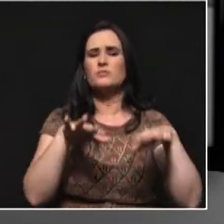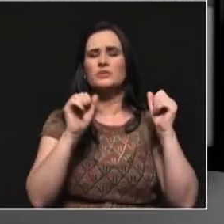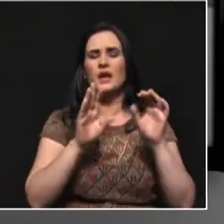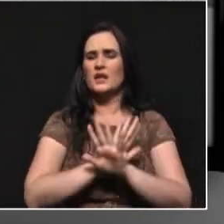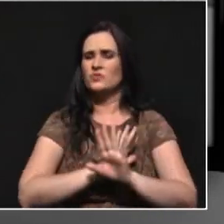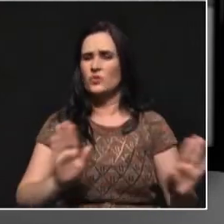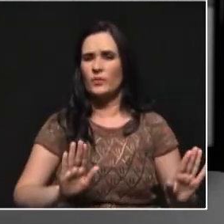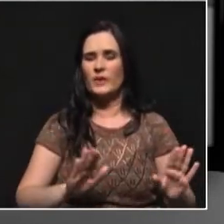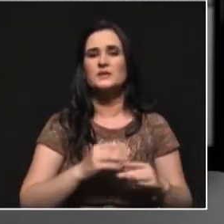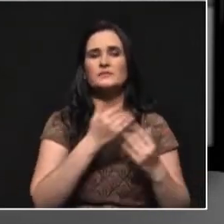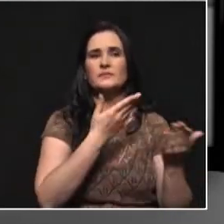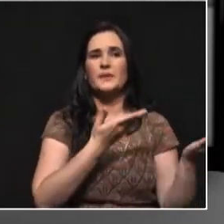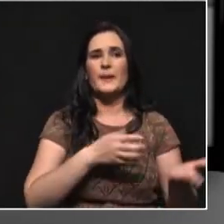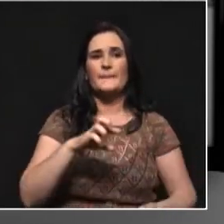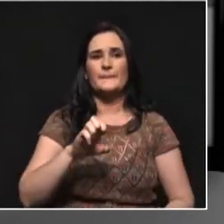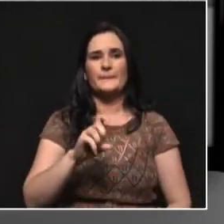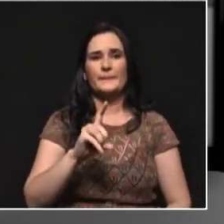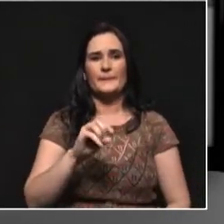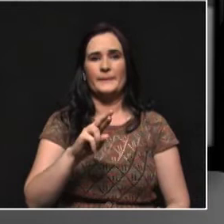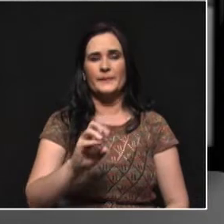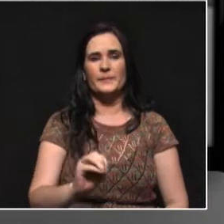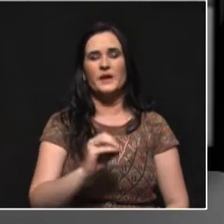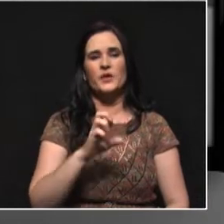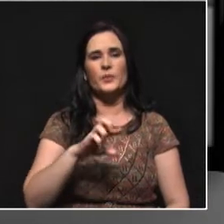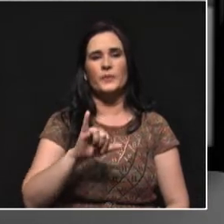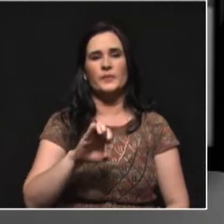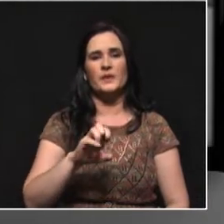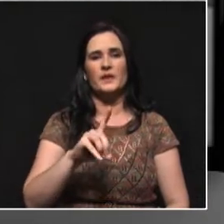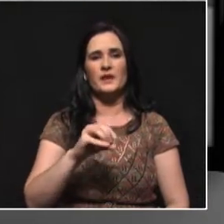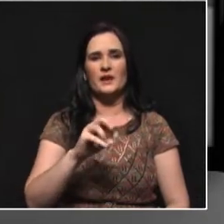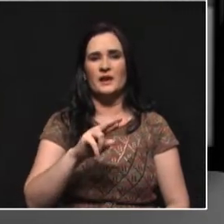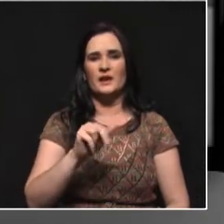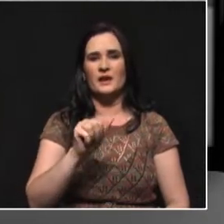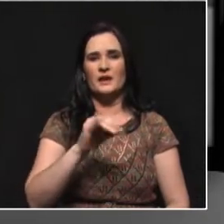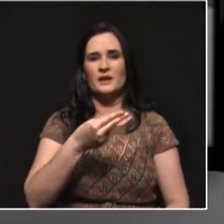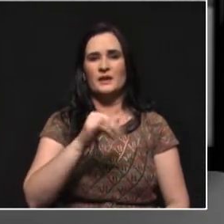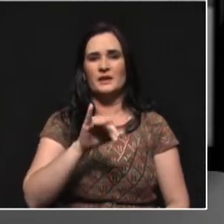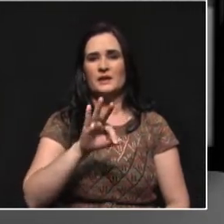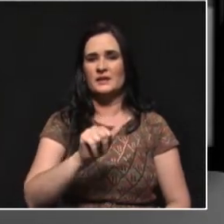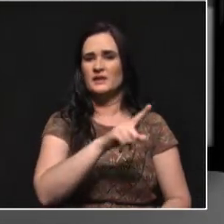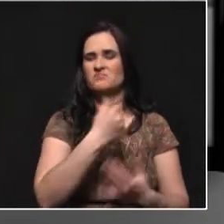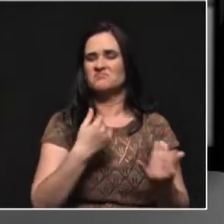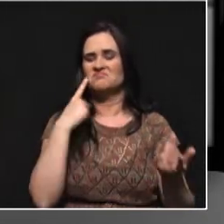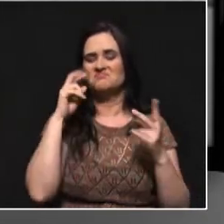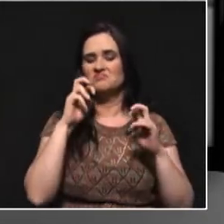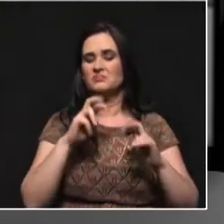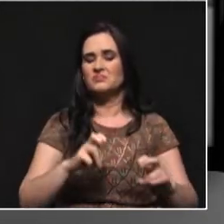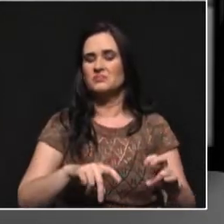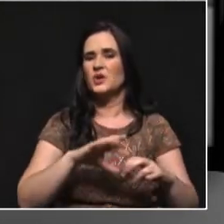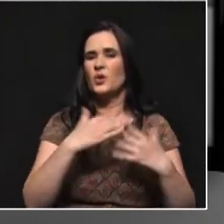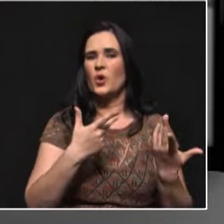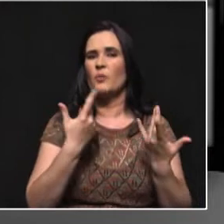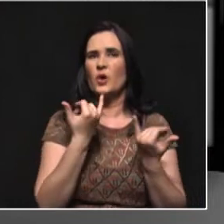Piedraíta nos acompaña, quien hace estudios permanentes sobre el comportamiento del votante y del ciudadano. Y decíamos, Pedro, que como el Estado es tan lento